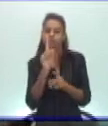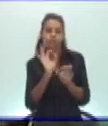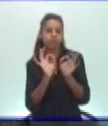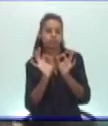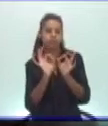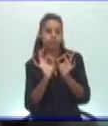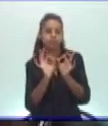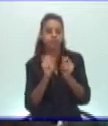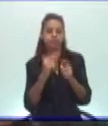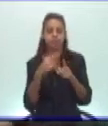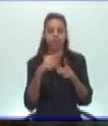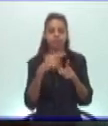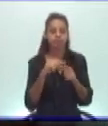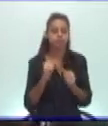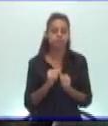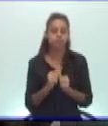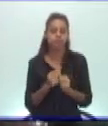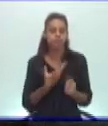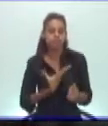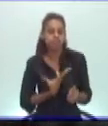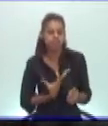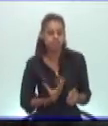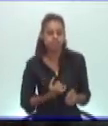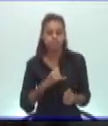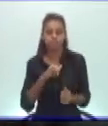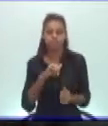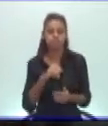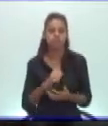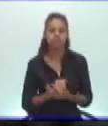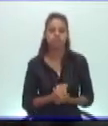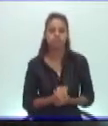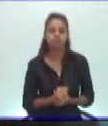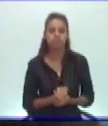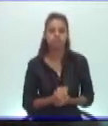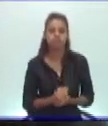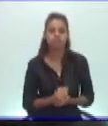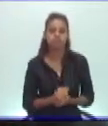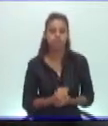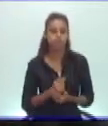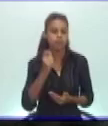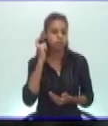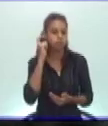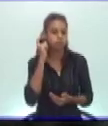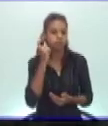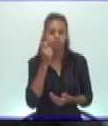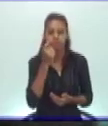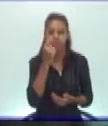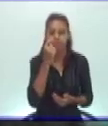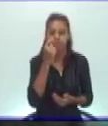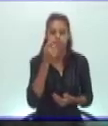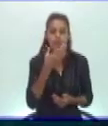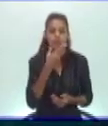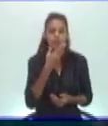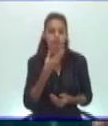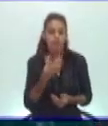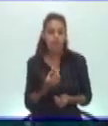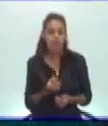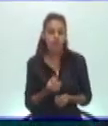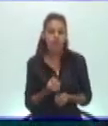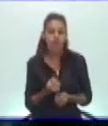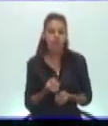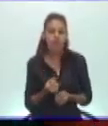aspectos, llevan a infelicidad, a sufrimiento. Eso hay que saberlo. Y los muchachos jóvenes, tener en cuenta eso. Y las muchachas,